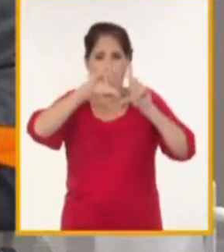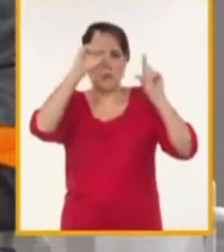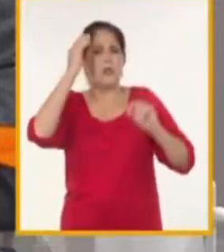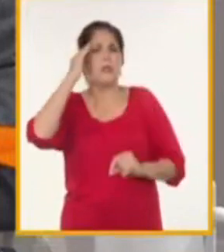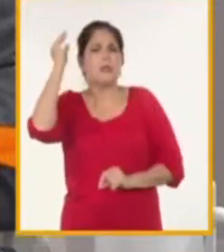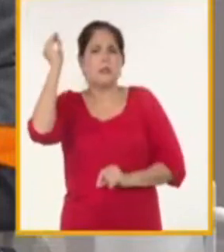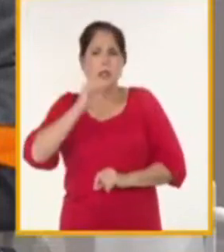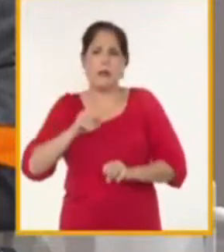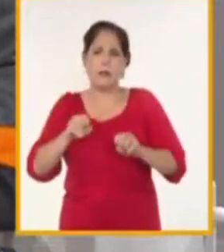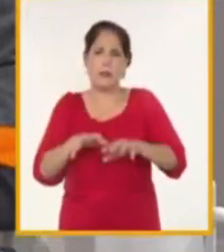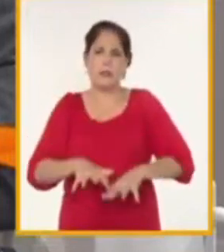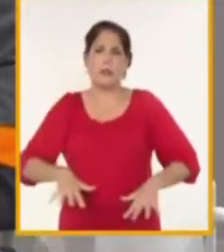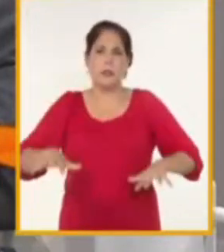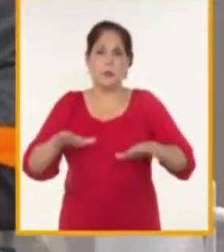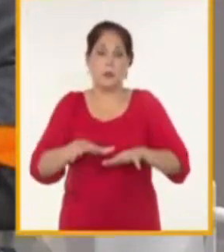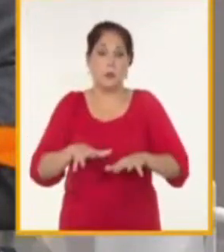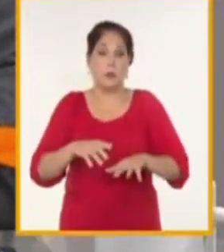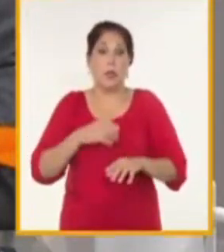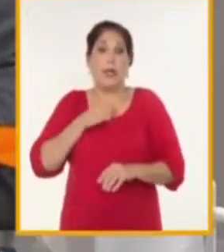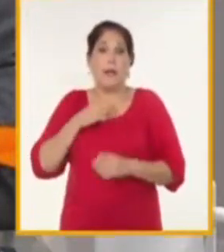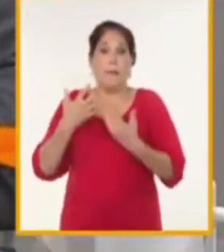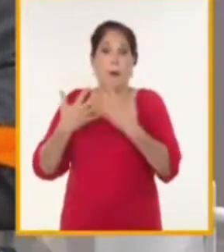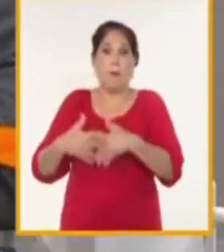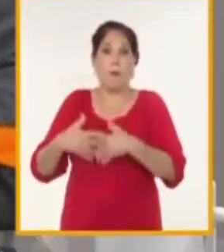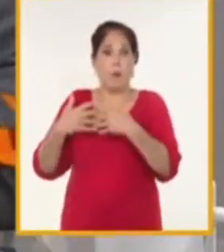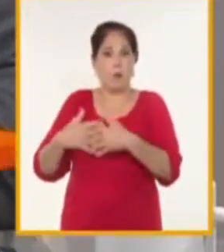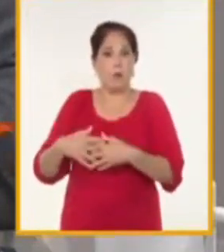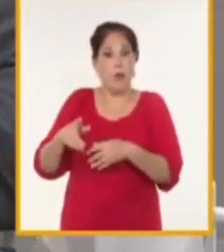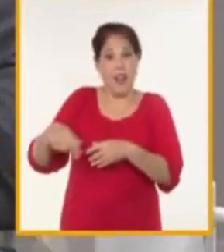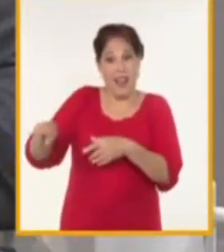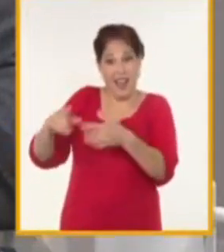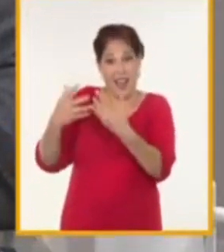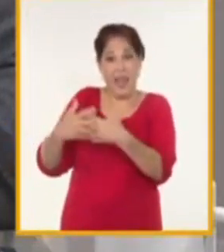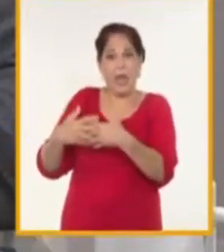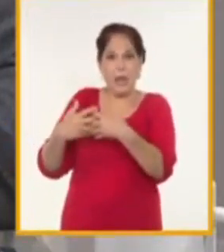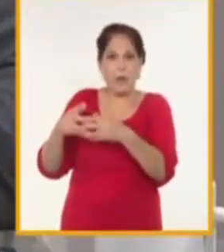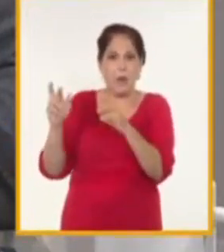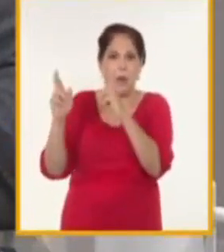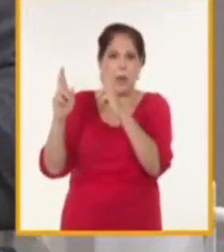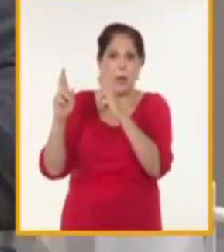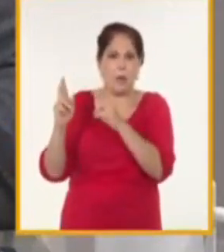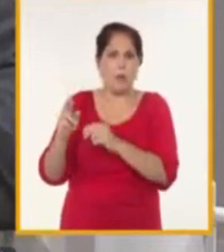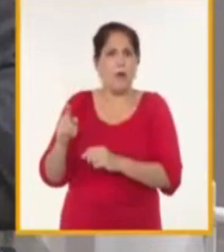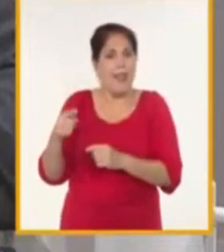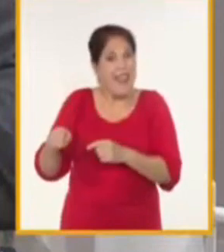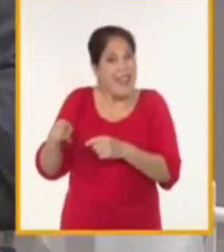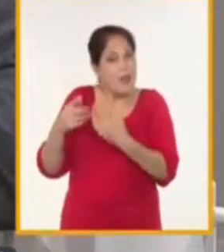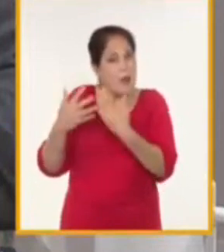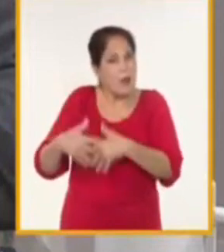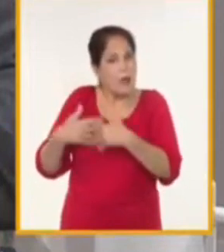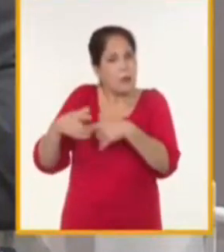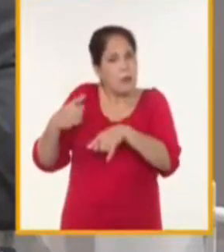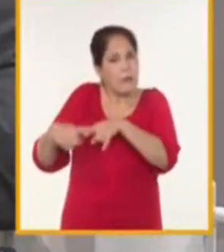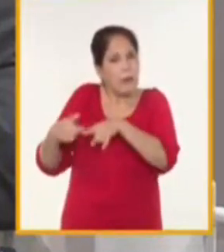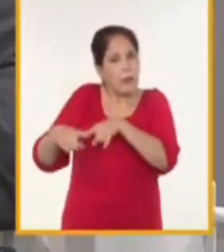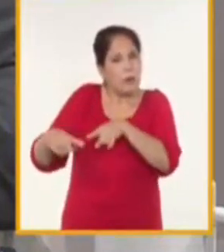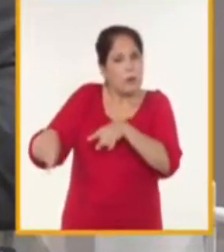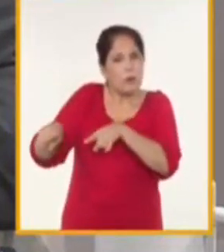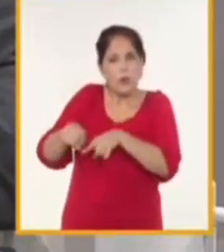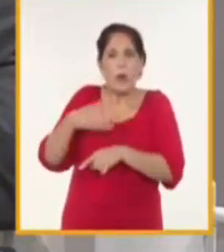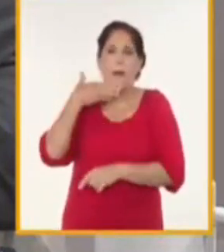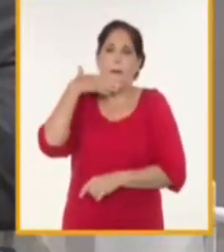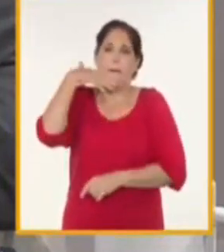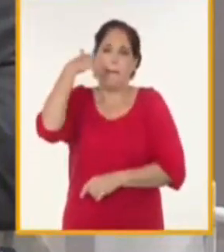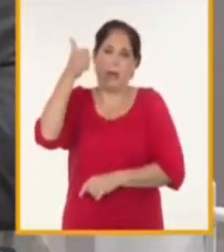a partir de sus producciones una riqueza porque lo más importante es que todo el que está en la zona está generando producciones de